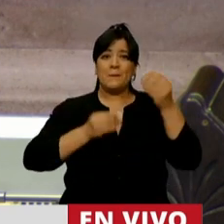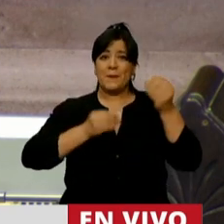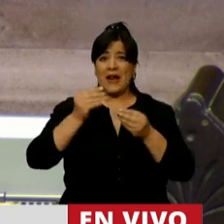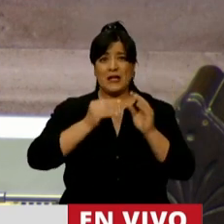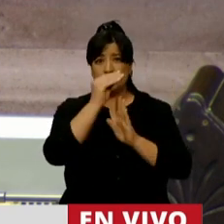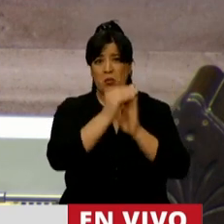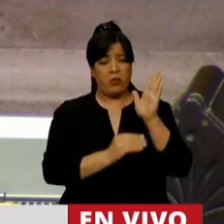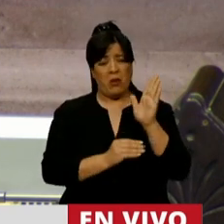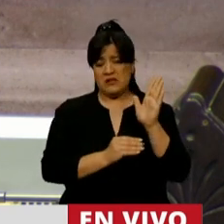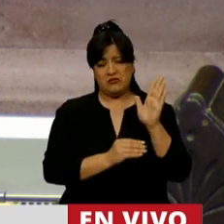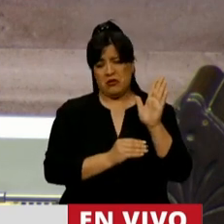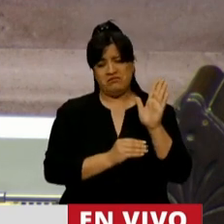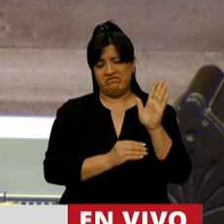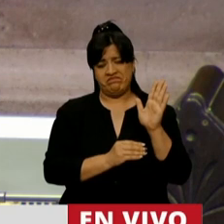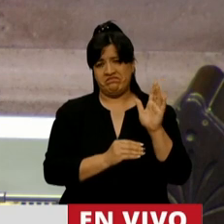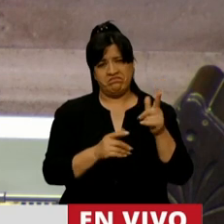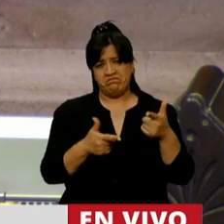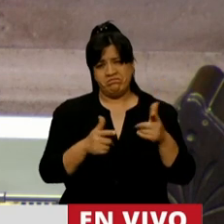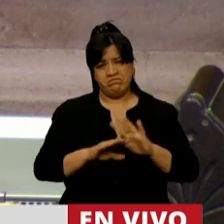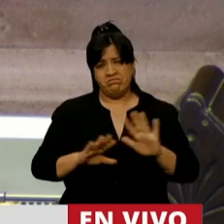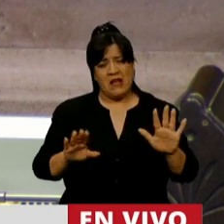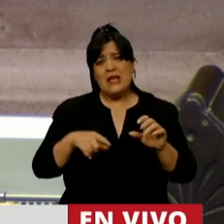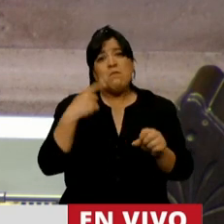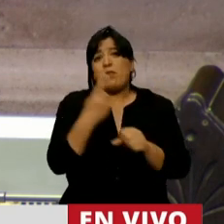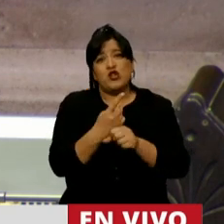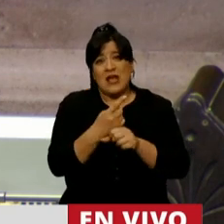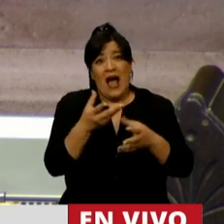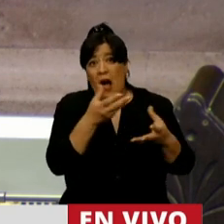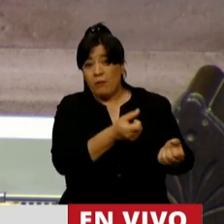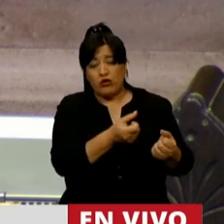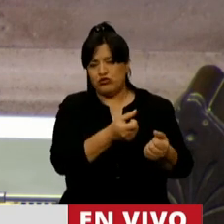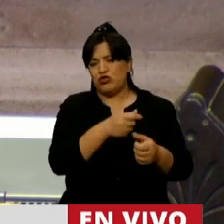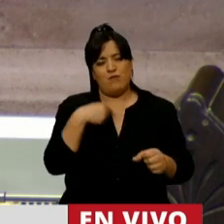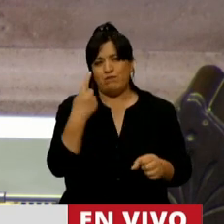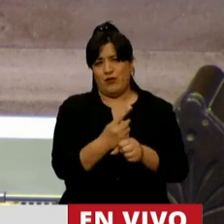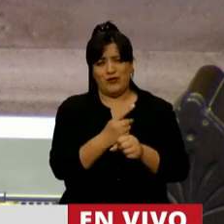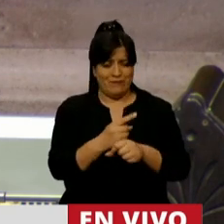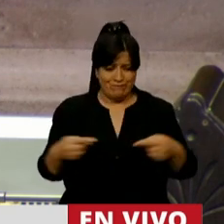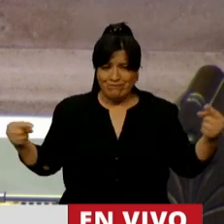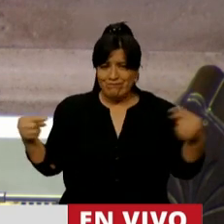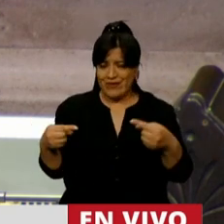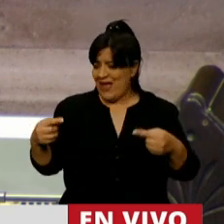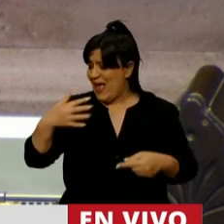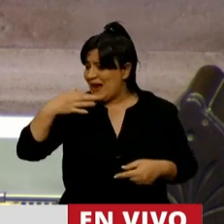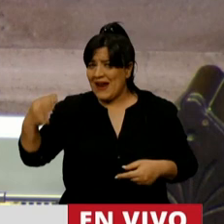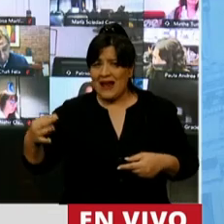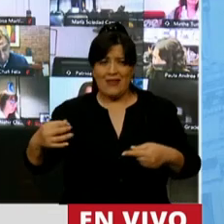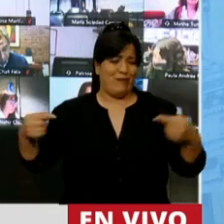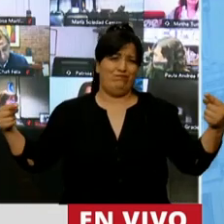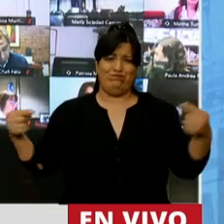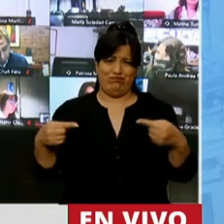aguas por todos lados, es imposible de acompañar, no condice con la realidad de los argentinos.